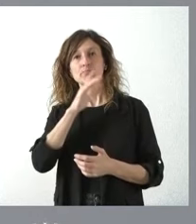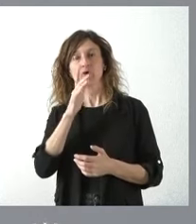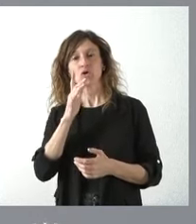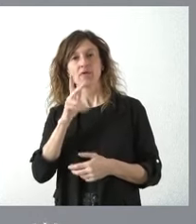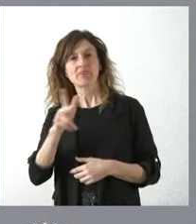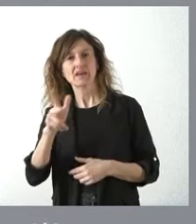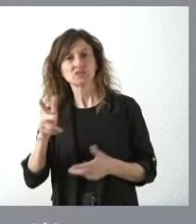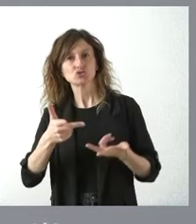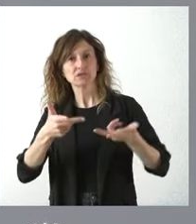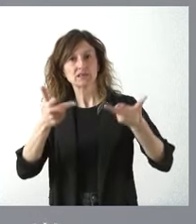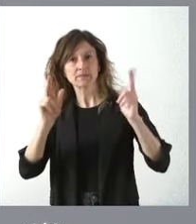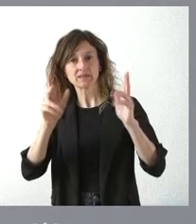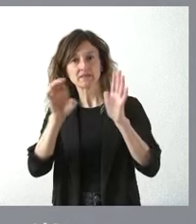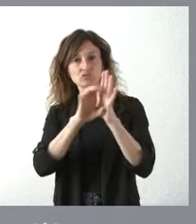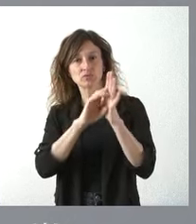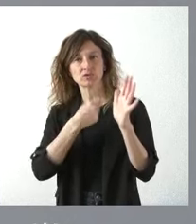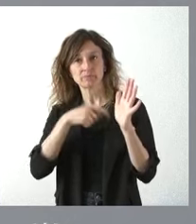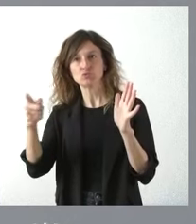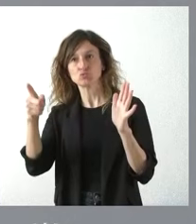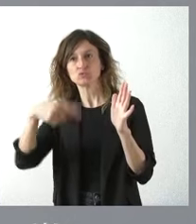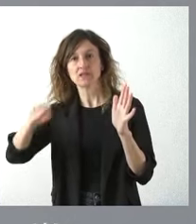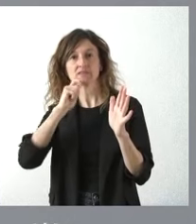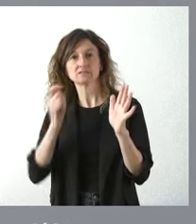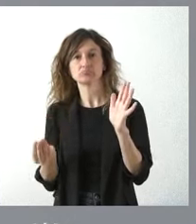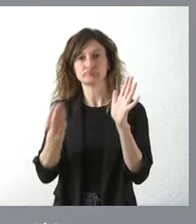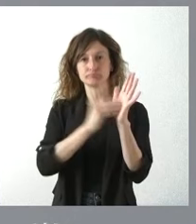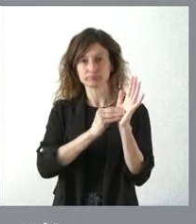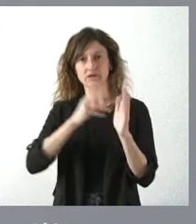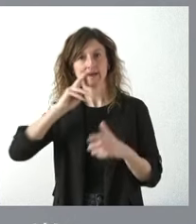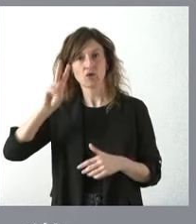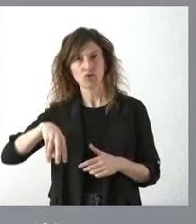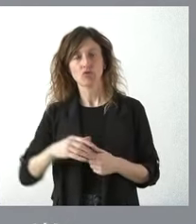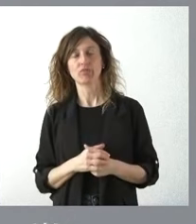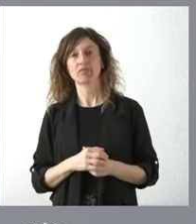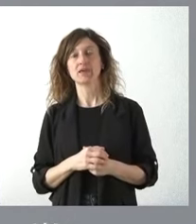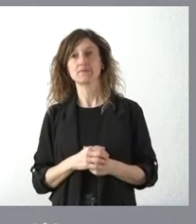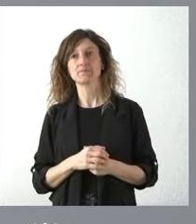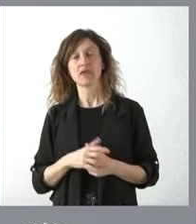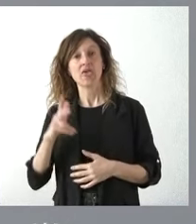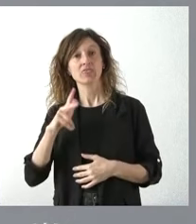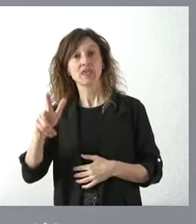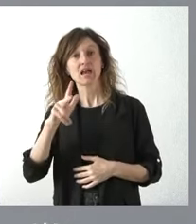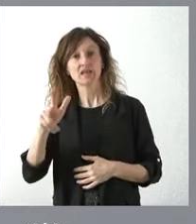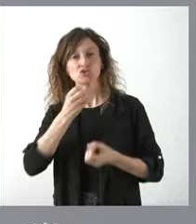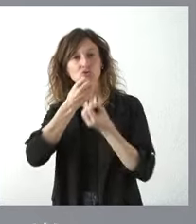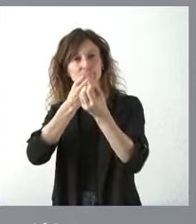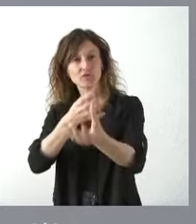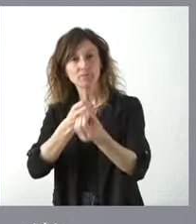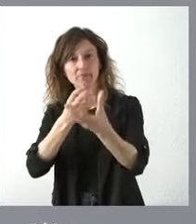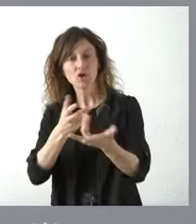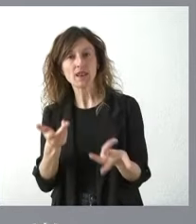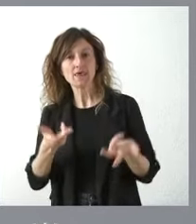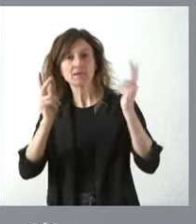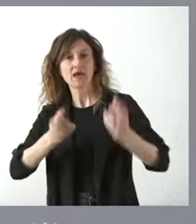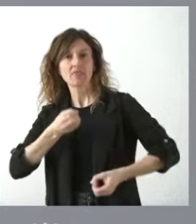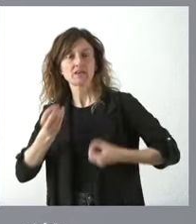libertades que la Constitución española reconoce expresamente y por tanto el derecho a la información la libertad de